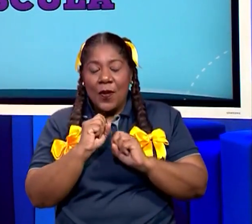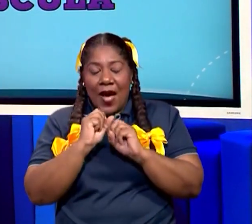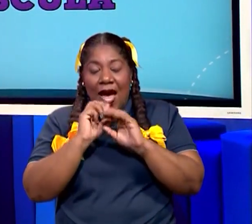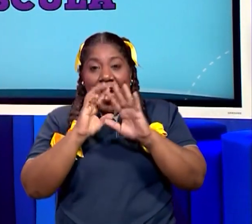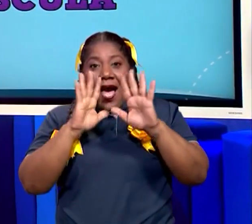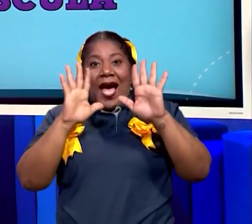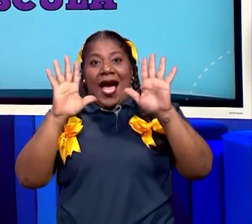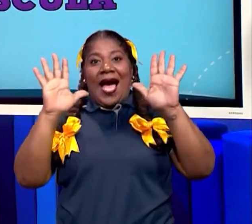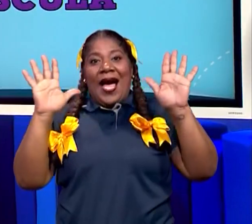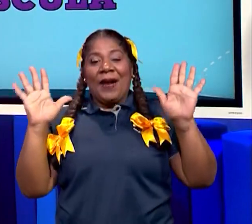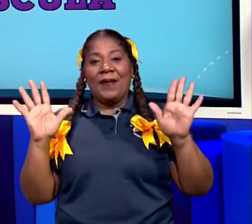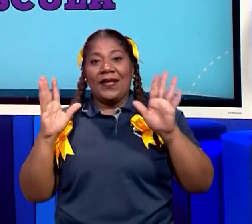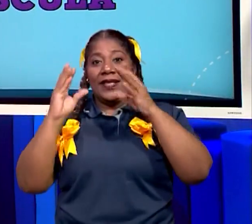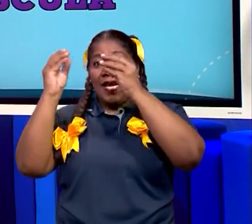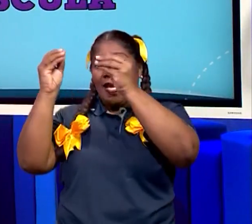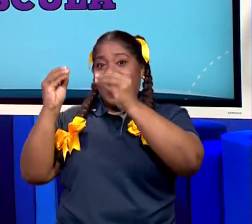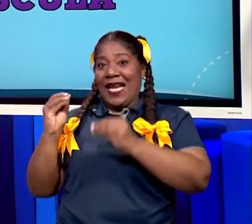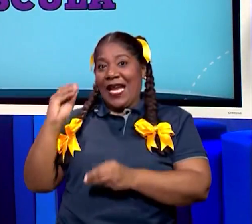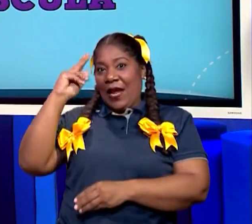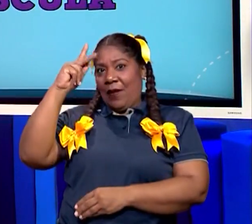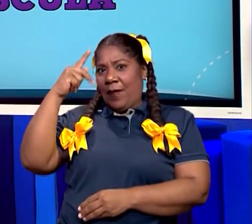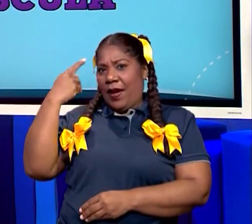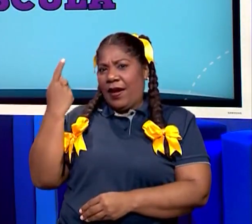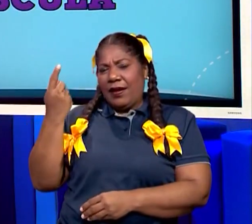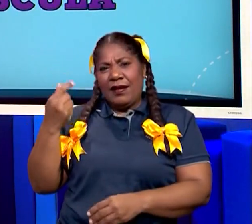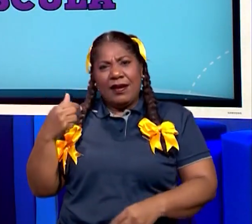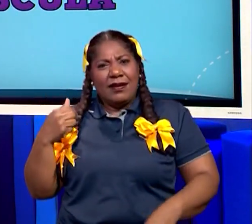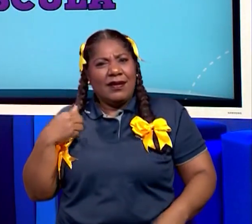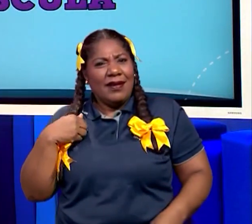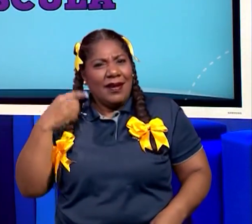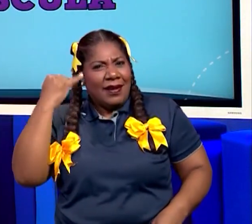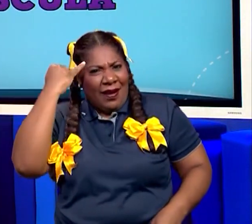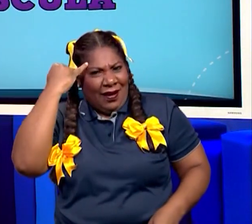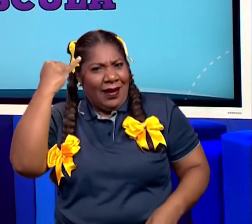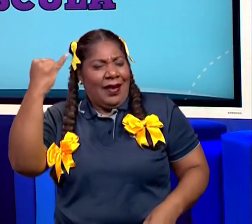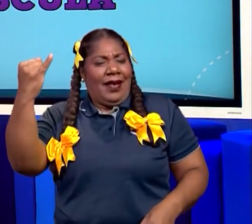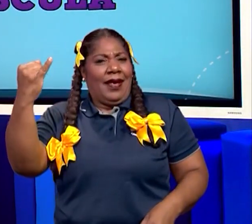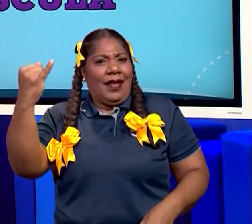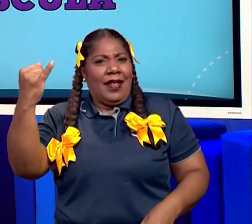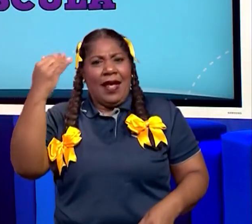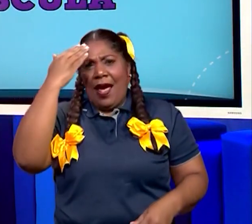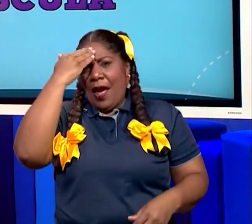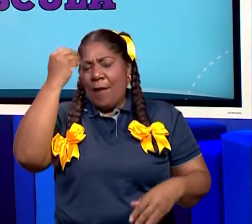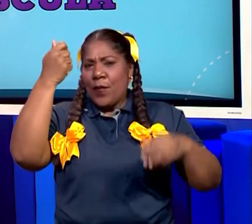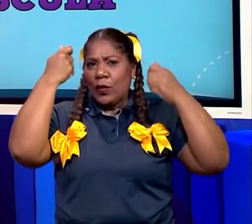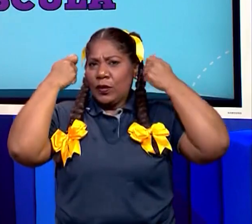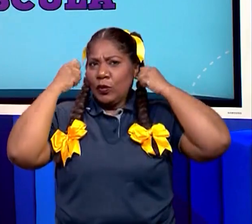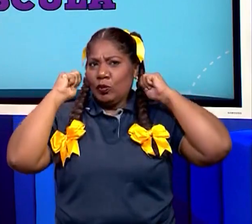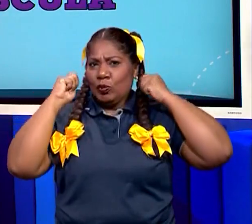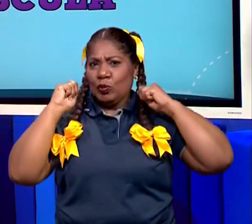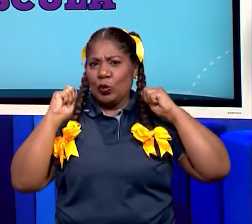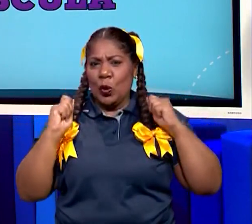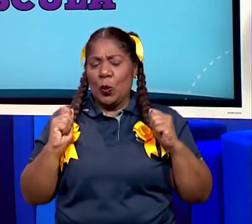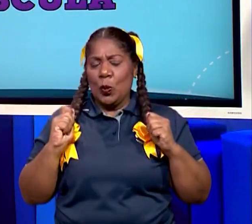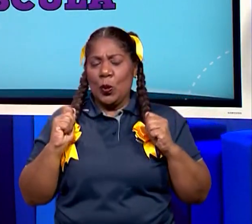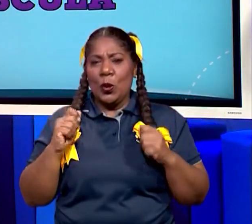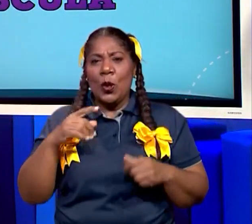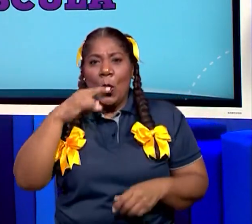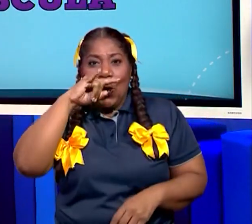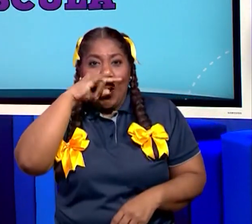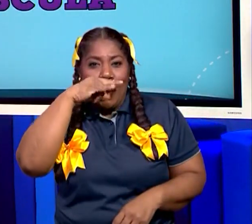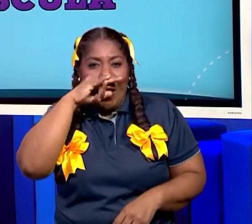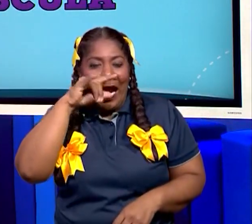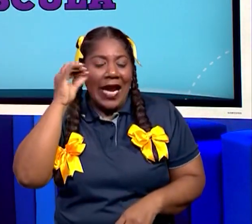Hoy dirán, y la maestra Katia, ¿qué está inventando? ¿Por qué ya trajo estos moños y que parece una